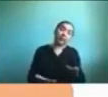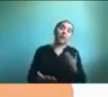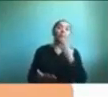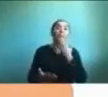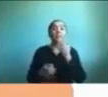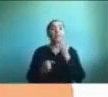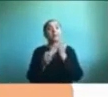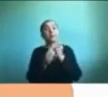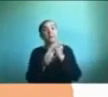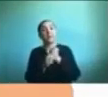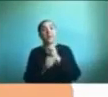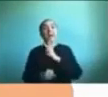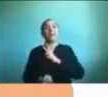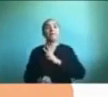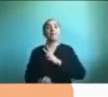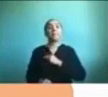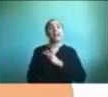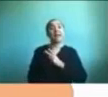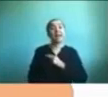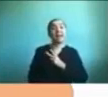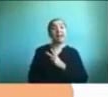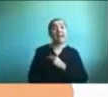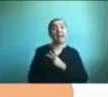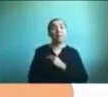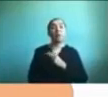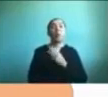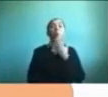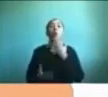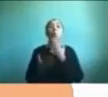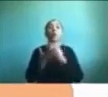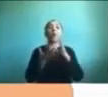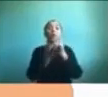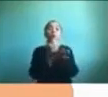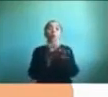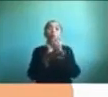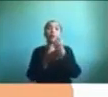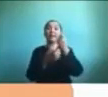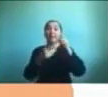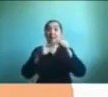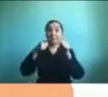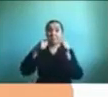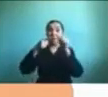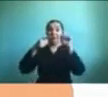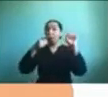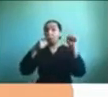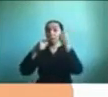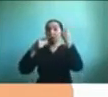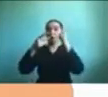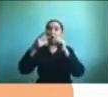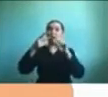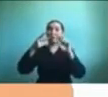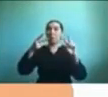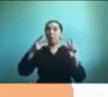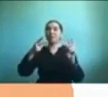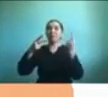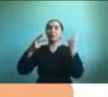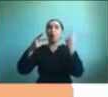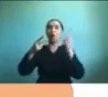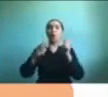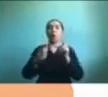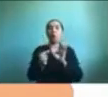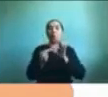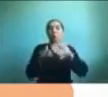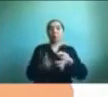premios que cada vez que vaya logrando hacer un paso solo se le puede ver dando por ejemplo un sticker o algo un